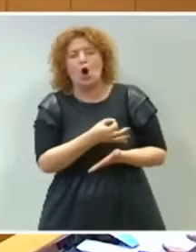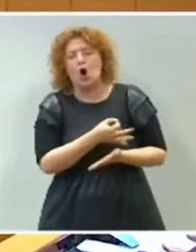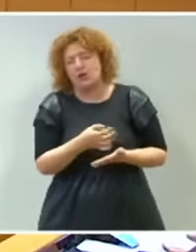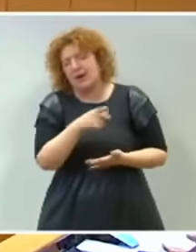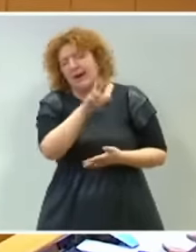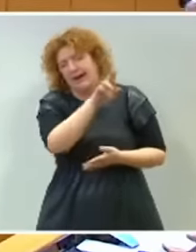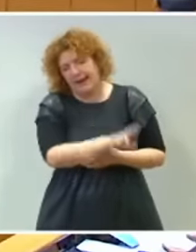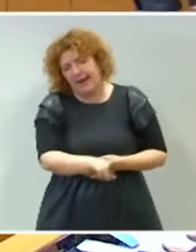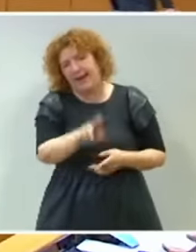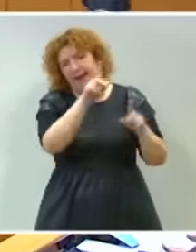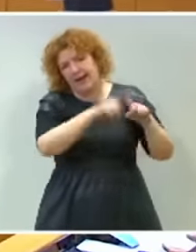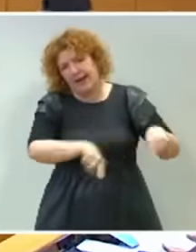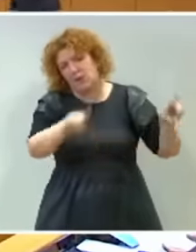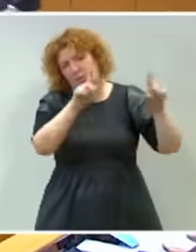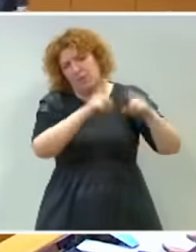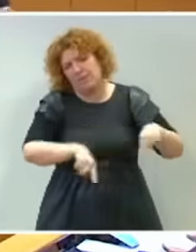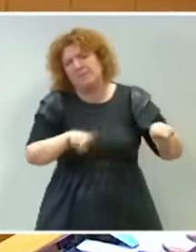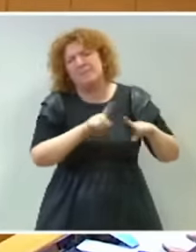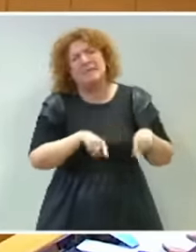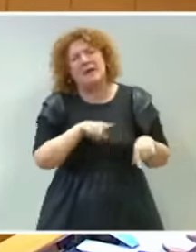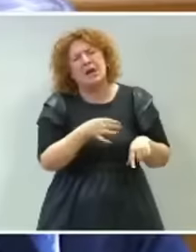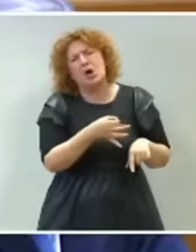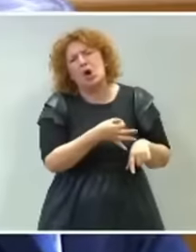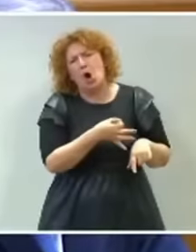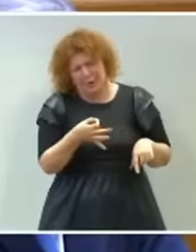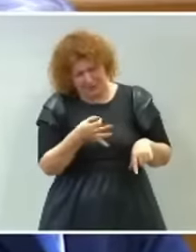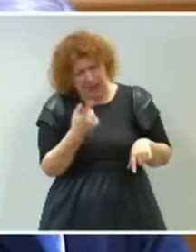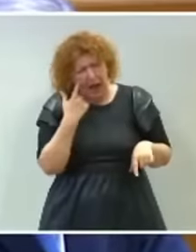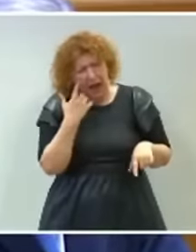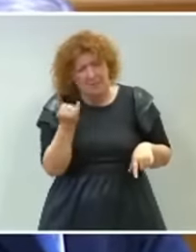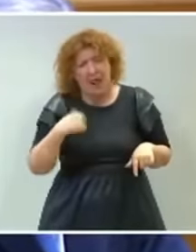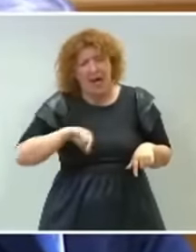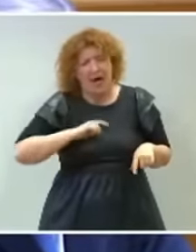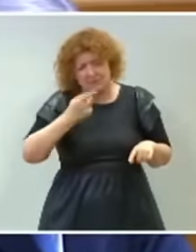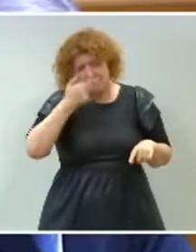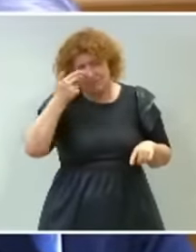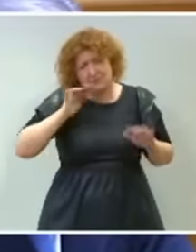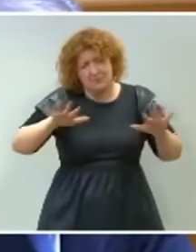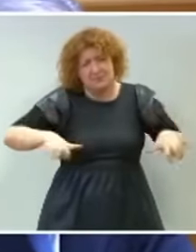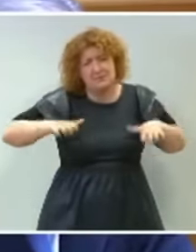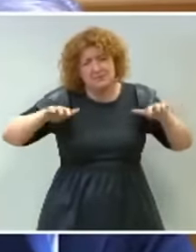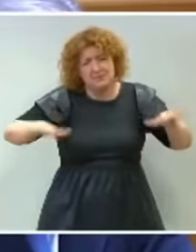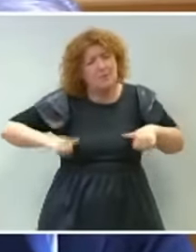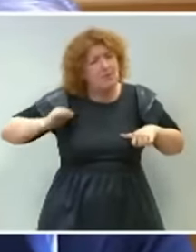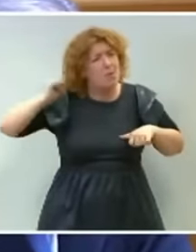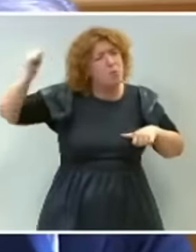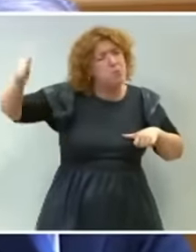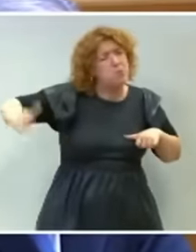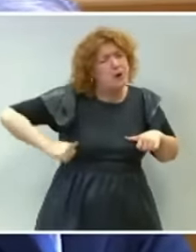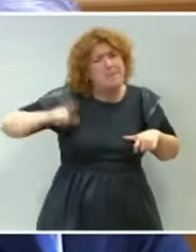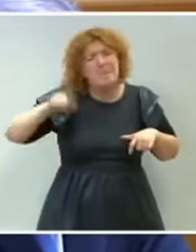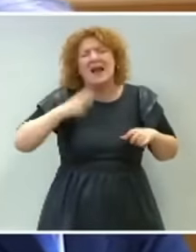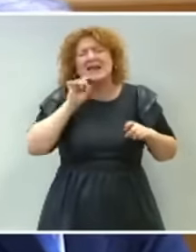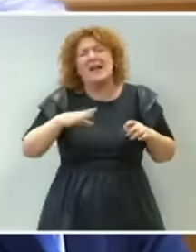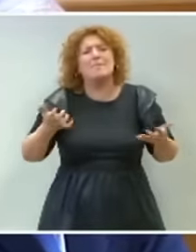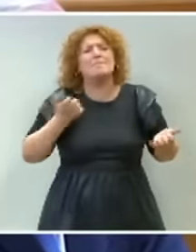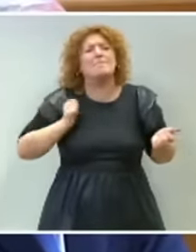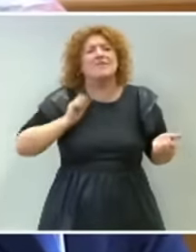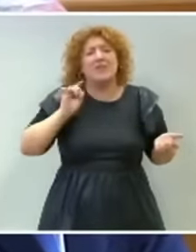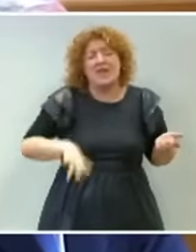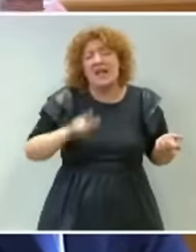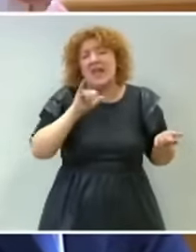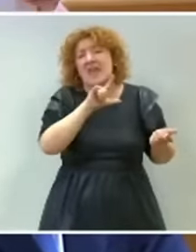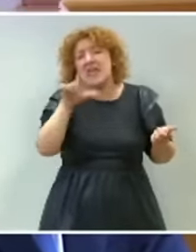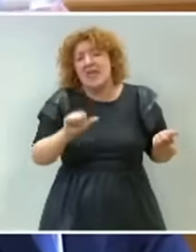¿Correctos para qué? ¿Para amasar fortunas? ¿Correctos para quién? ¿Para Coldo? ¿Para Illa? ¿Para Armengol? ¿Para Torres?